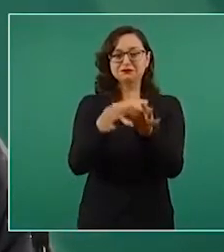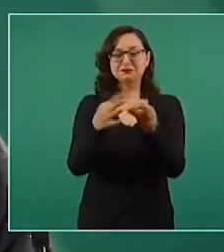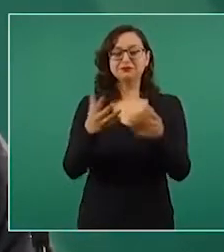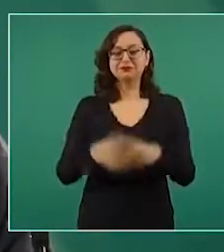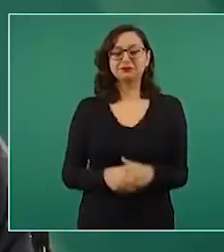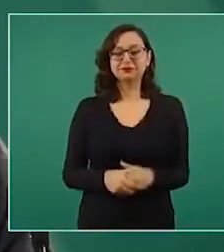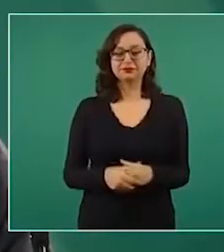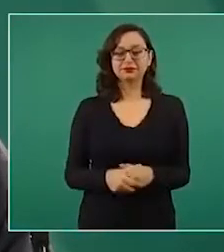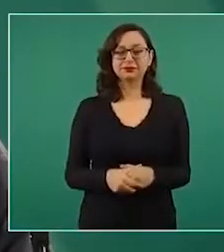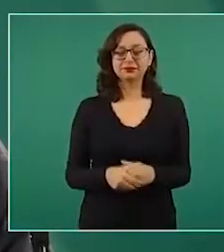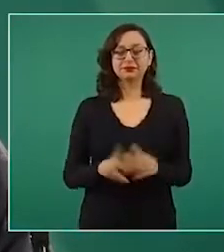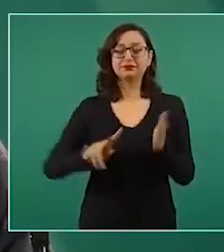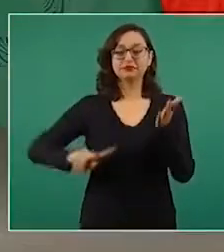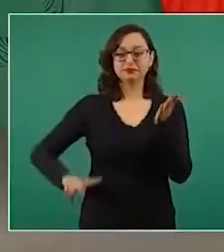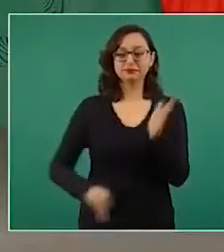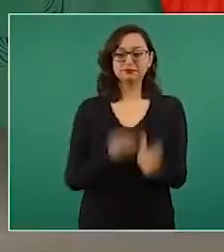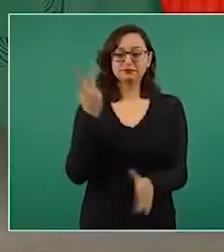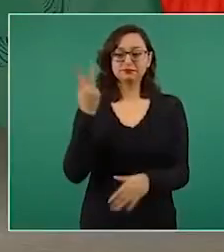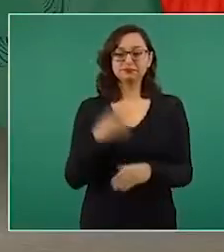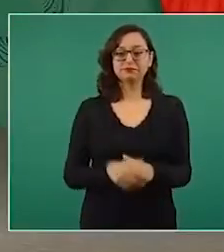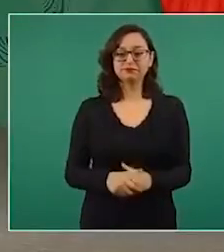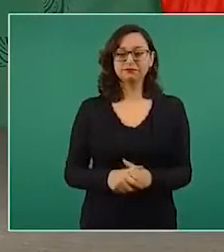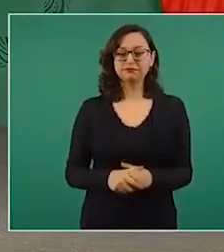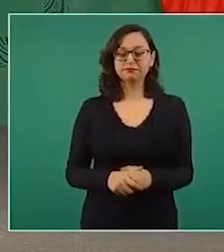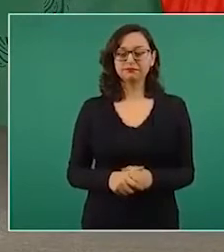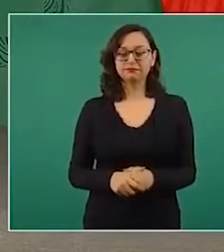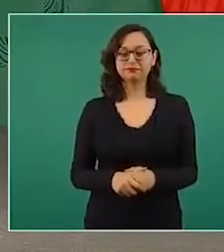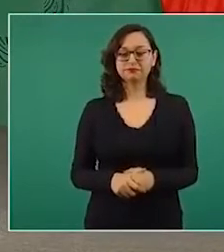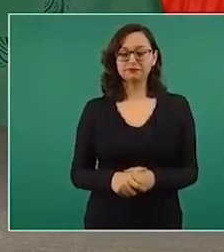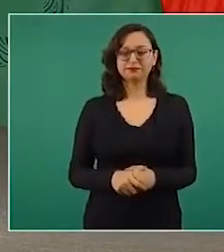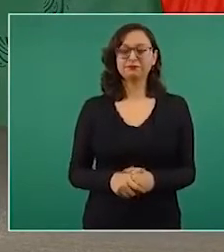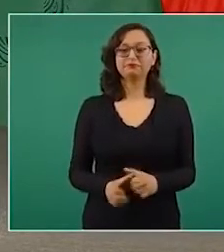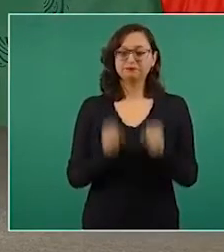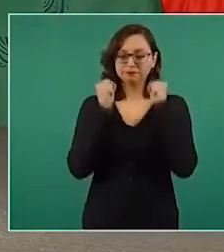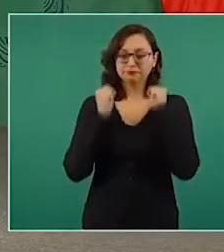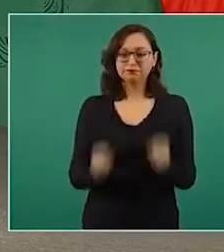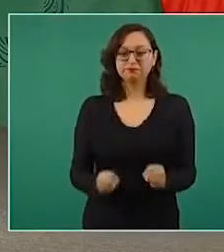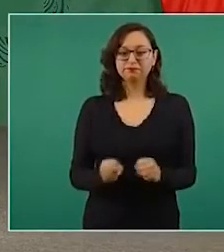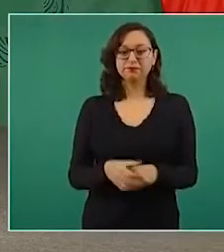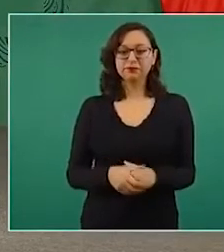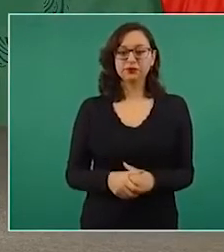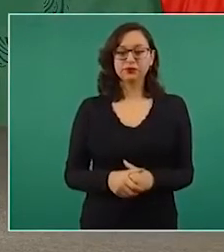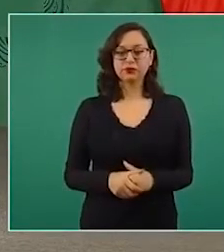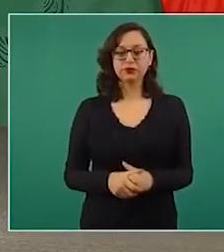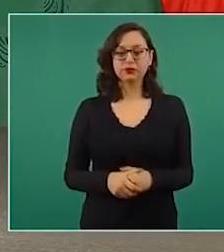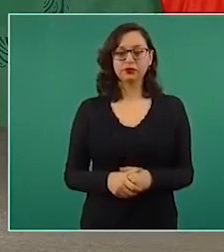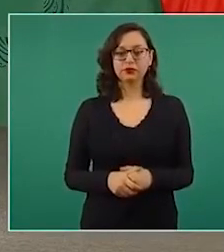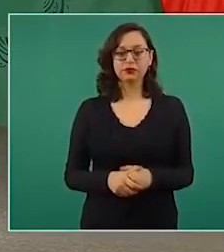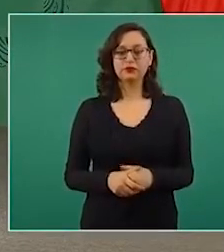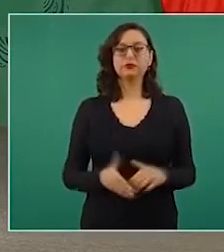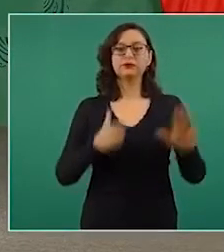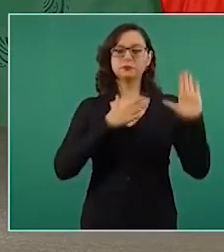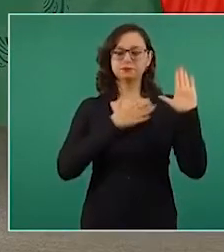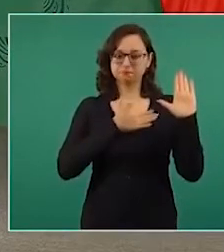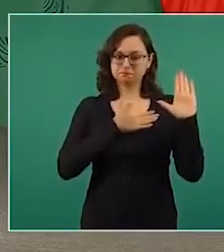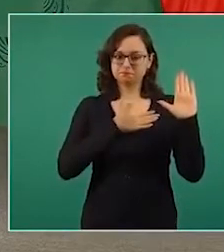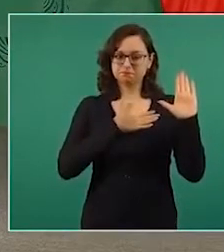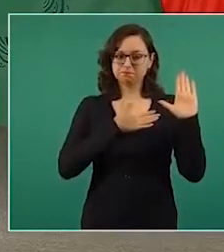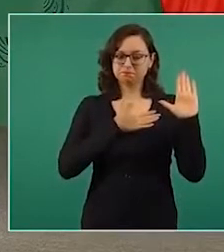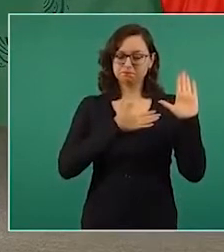De nuevo, línea, con toda la seguridad, y es mi palabra.